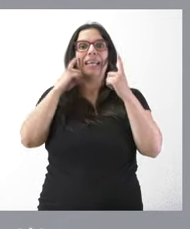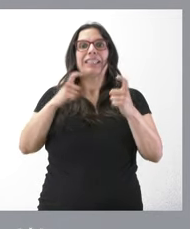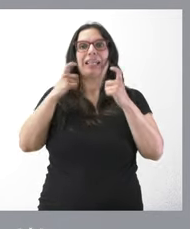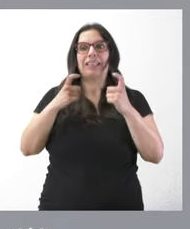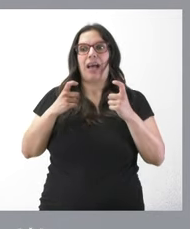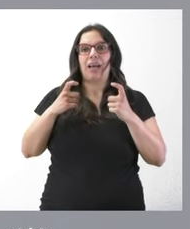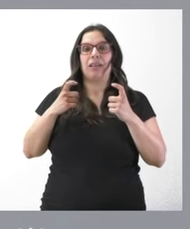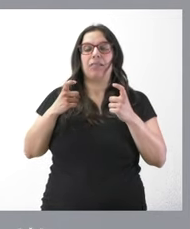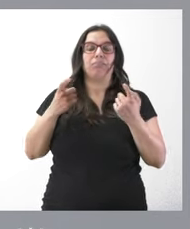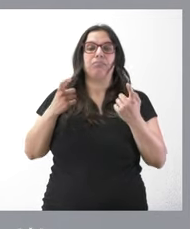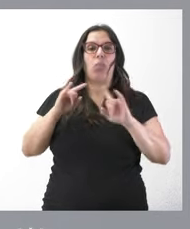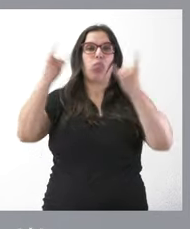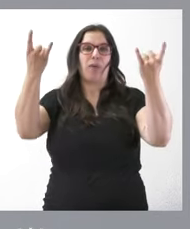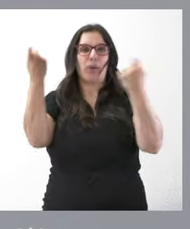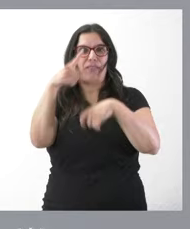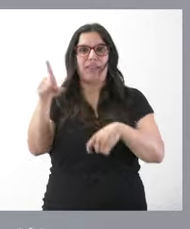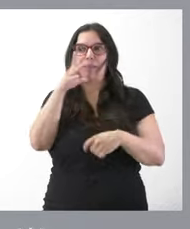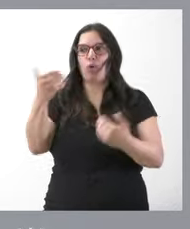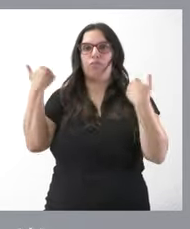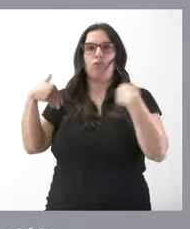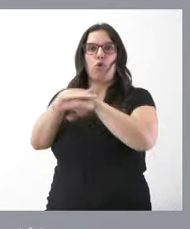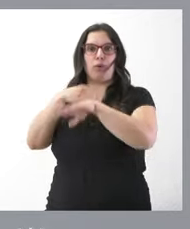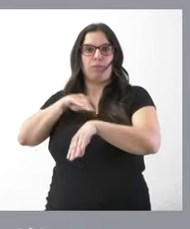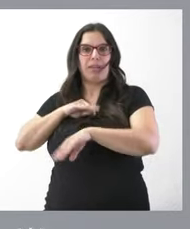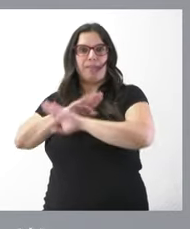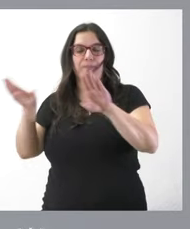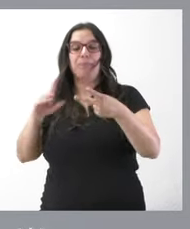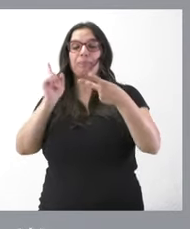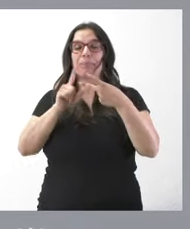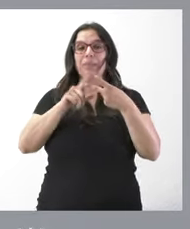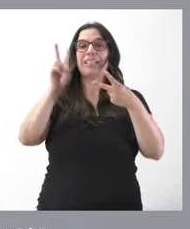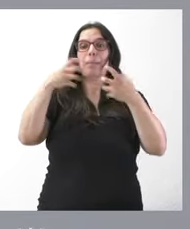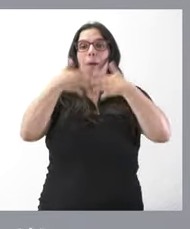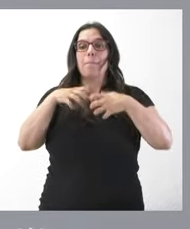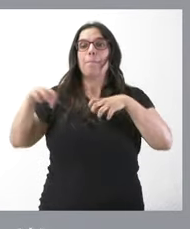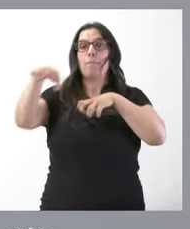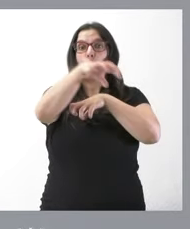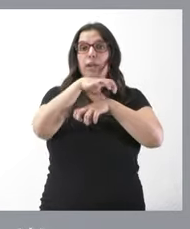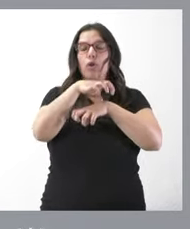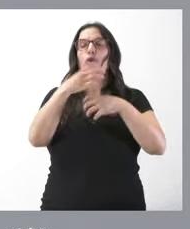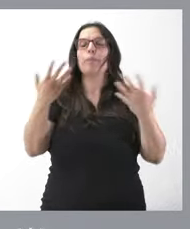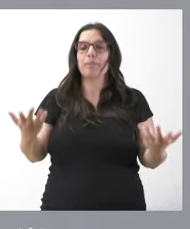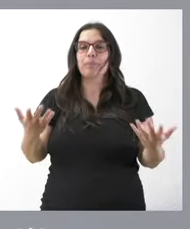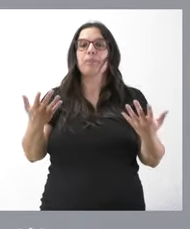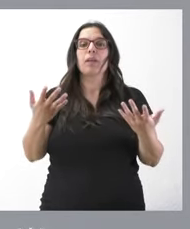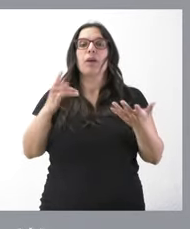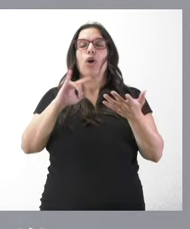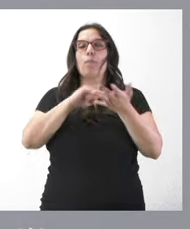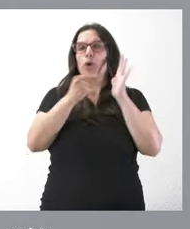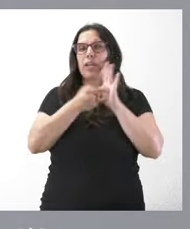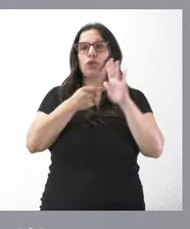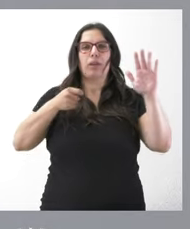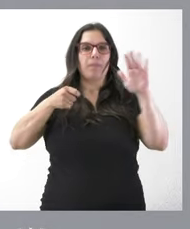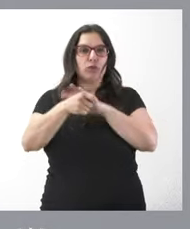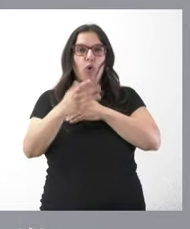gobierno asumirá sus competencias en este ámbito en segundo lugar por lo que usted plantea del polígono de Valcorva quedamos en que cualquier proyecto de inversión que allí